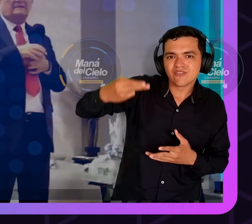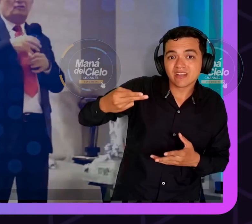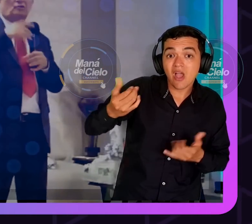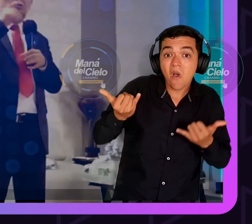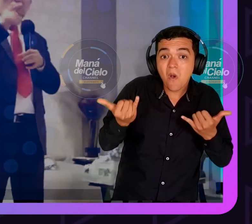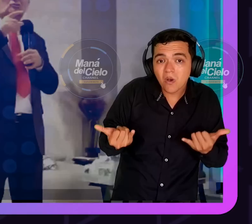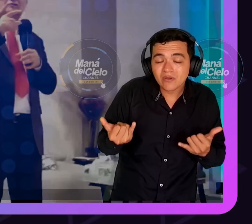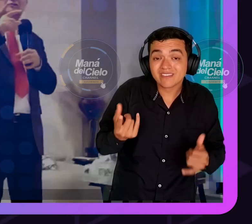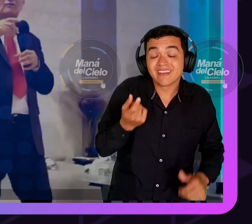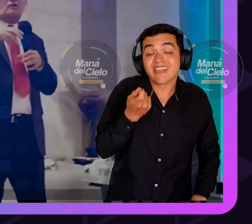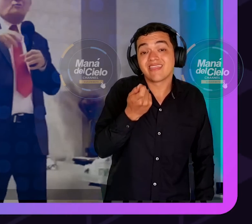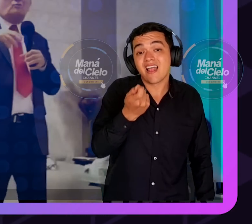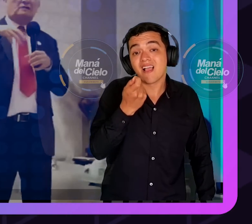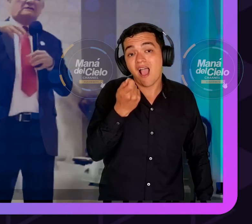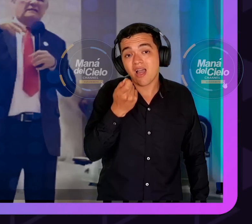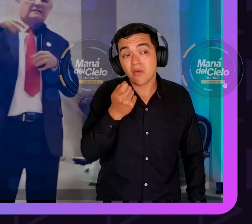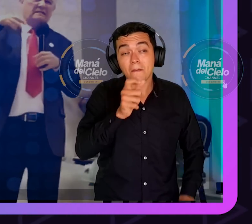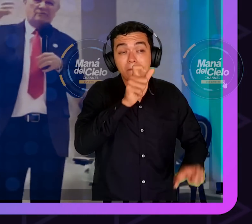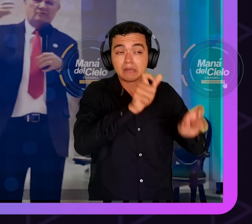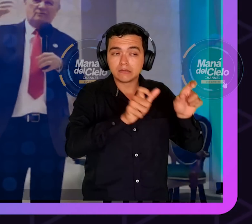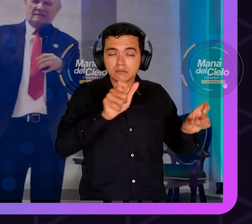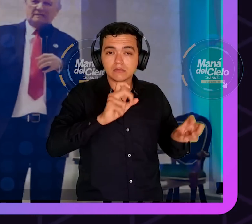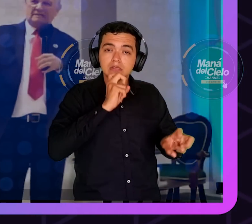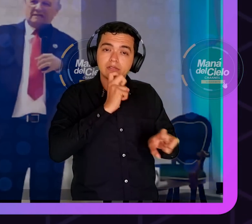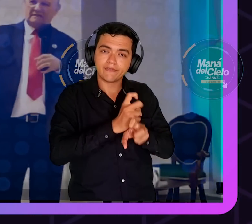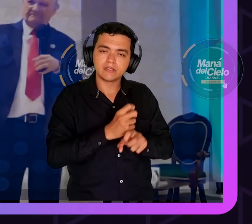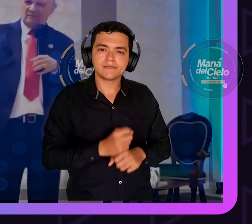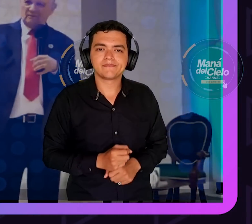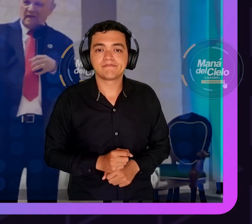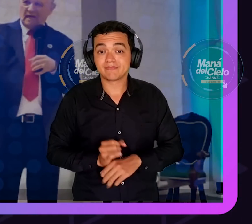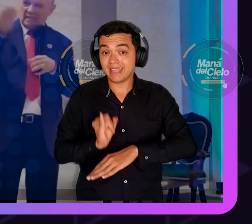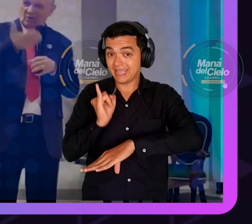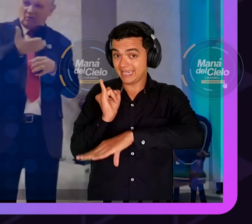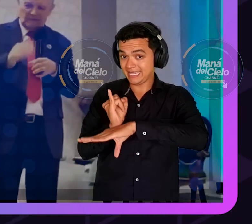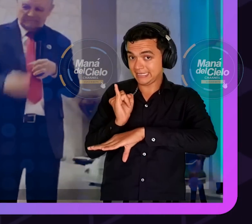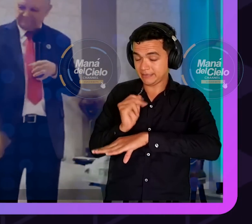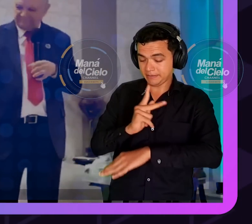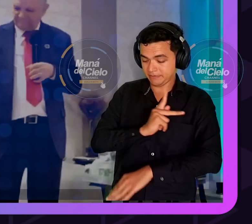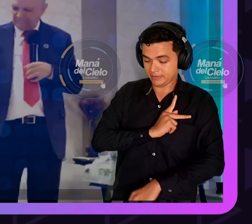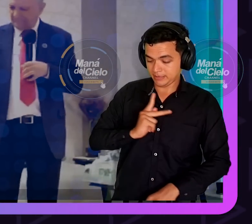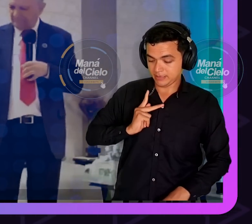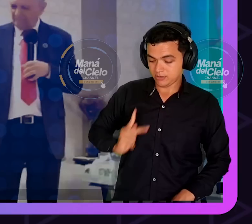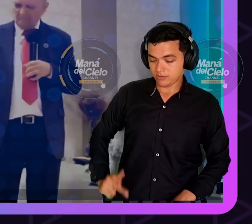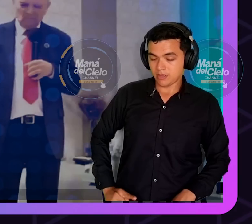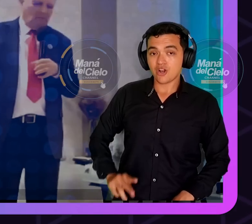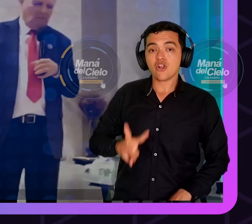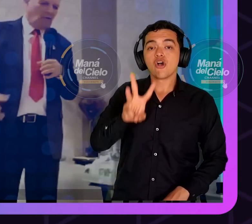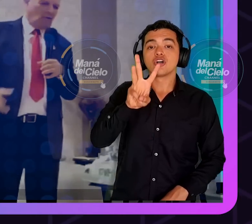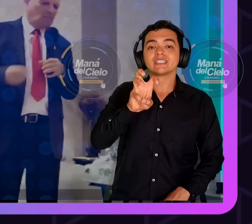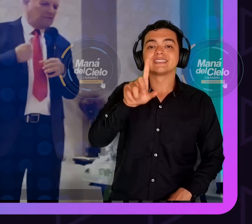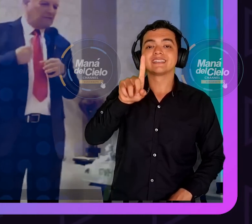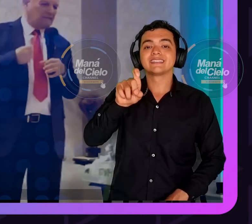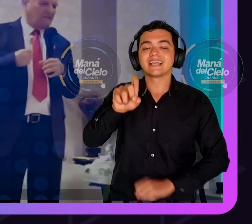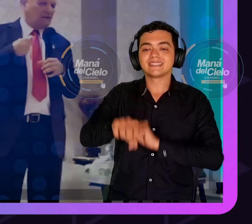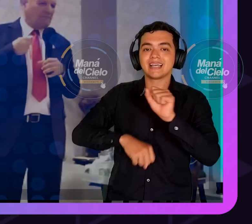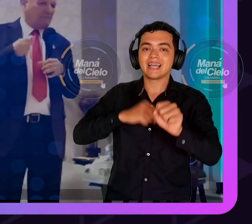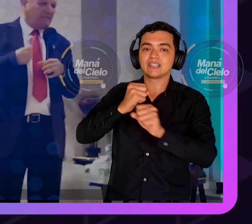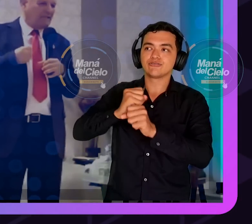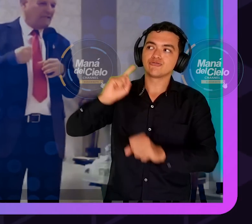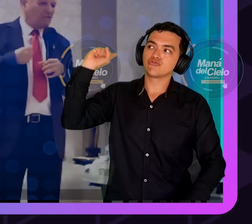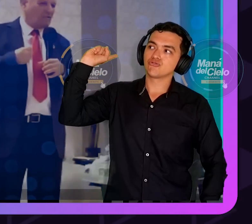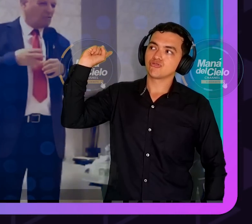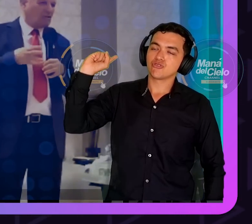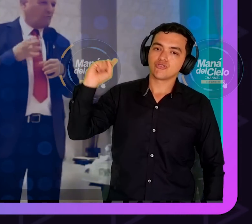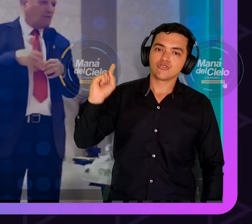Nosotros tenemos ya como 86 años de existencia aquí en Colombia. Bueno, en 86 años se aprenden